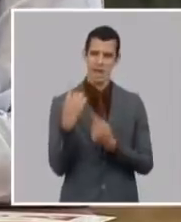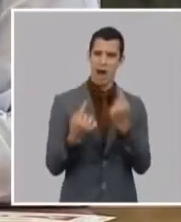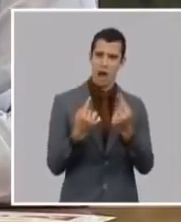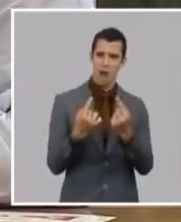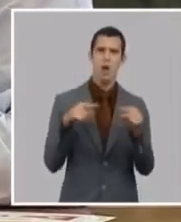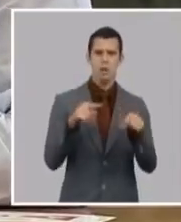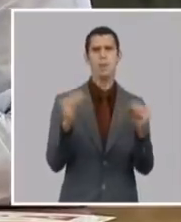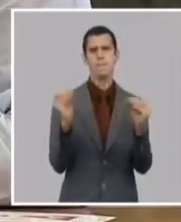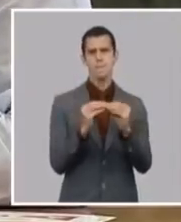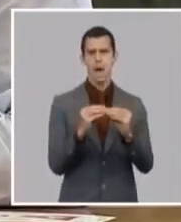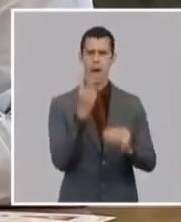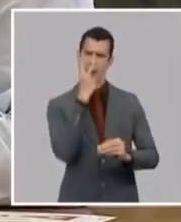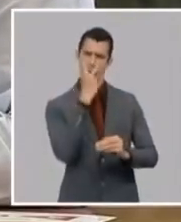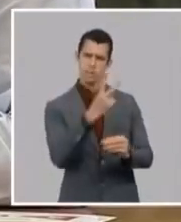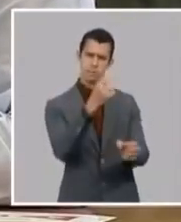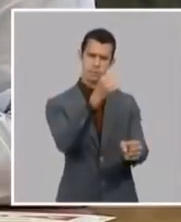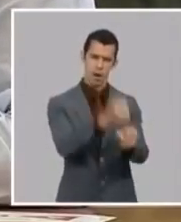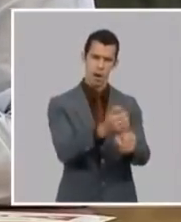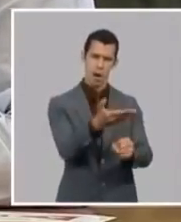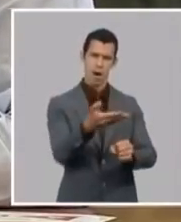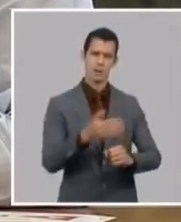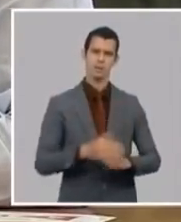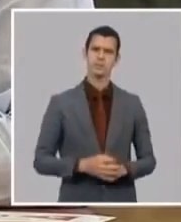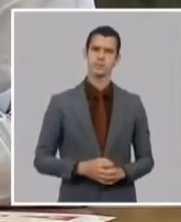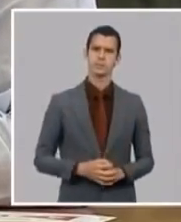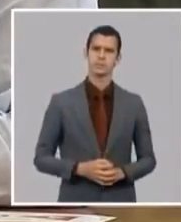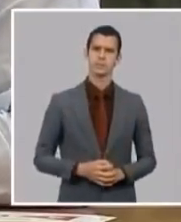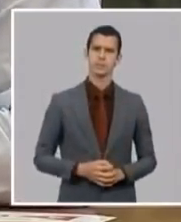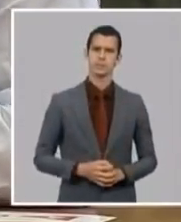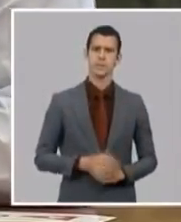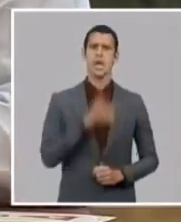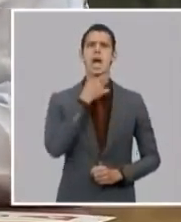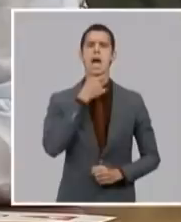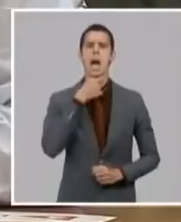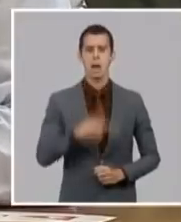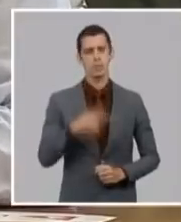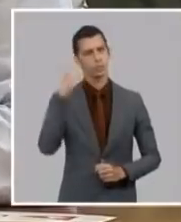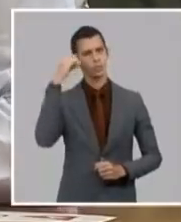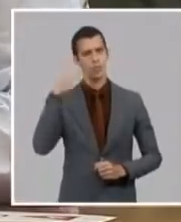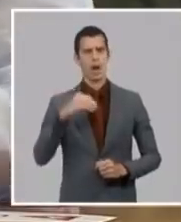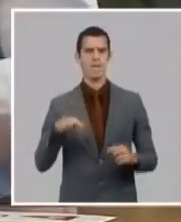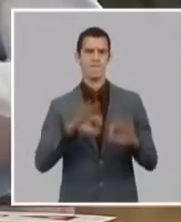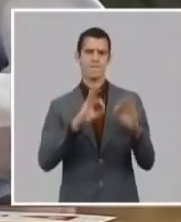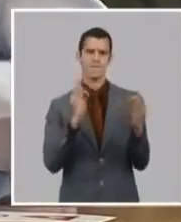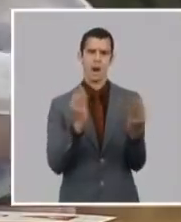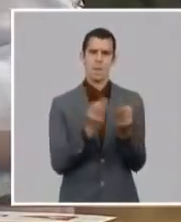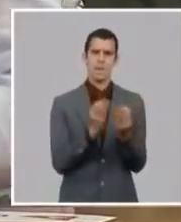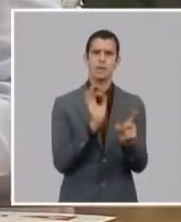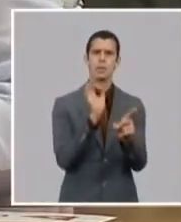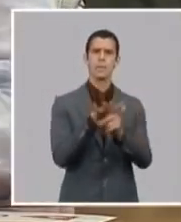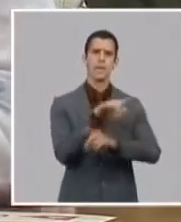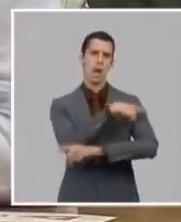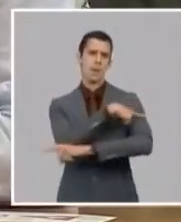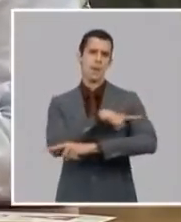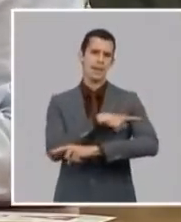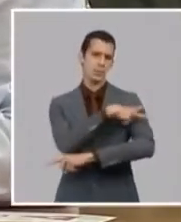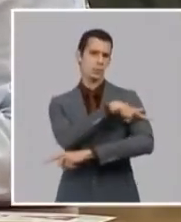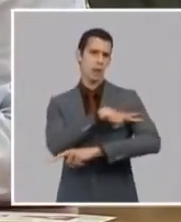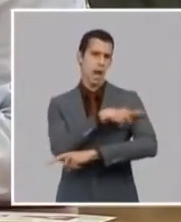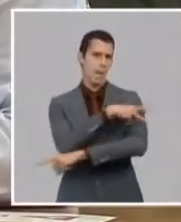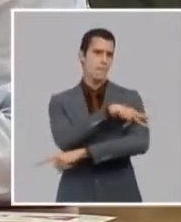sistema escolar si desertan de nuestro sistema escolar y no tienen una adecuada atención una adecuada vinculación